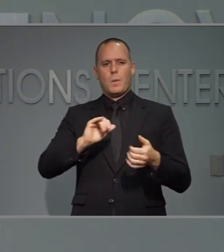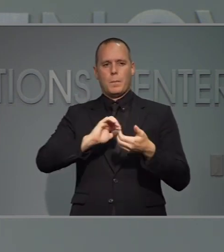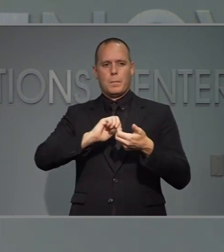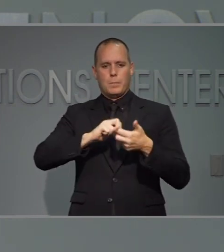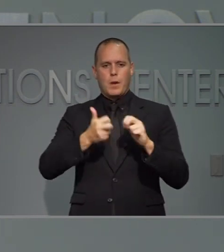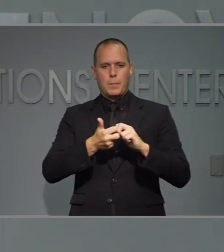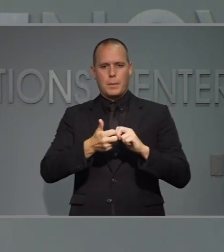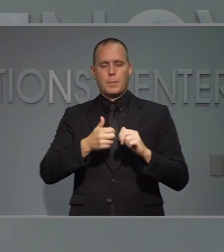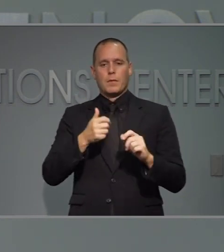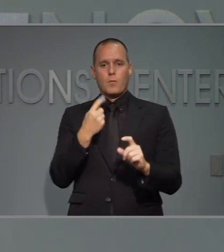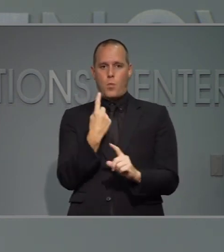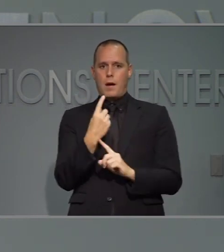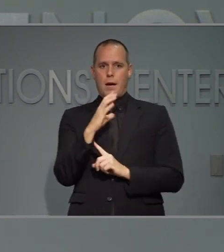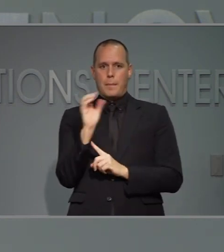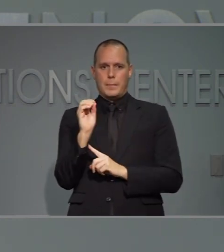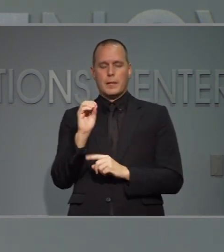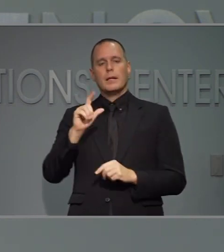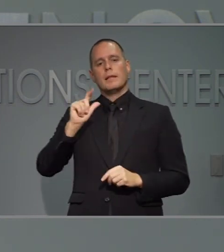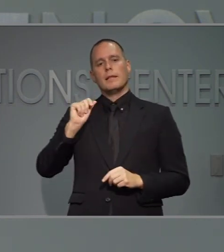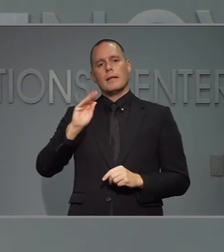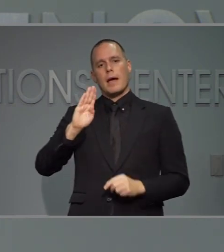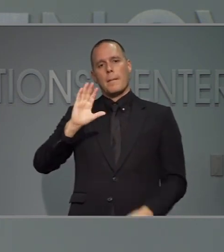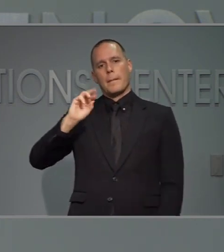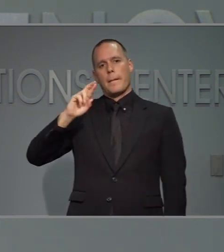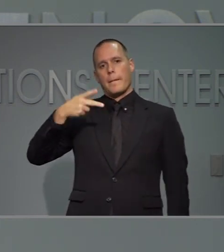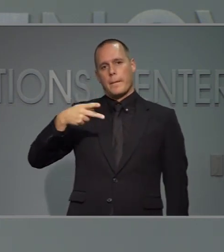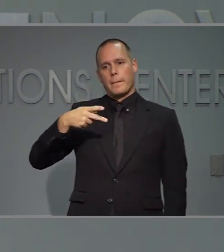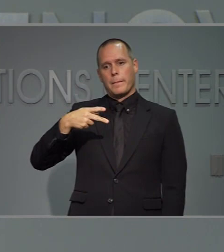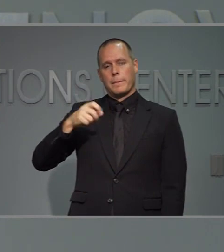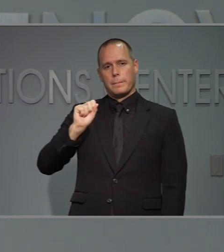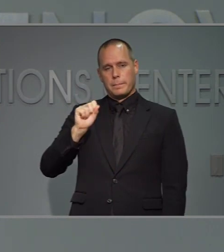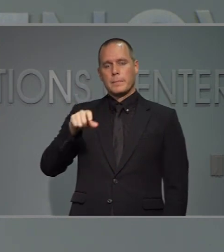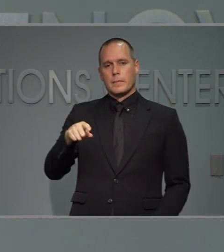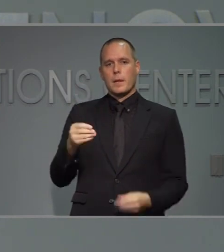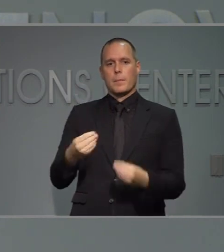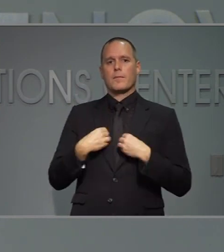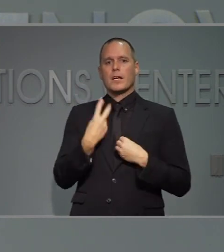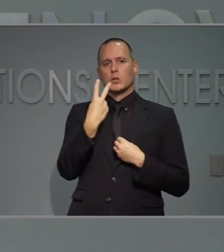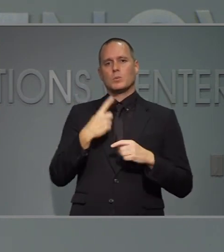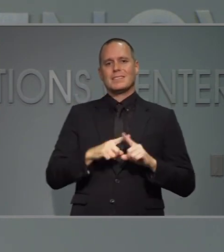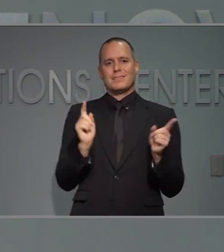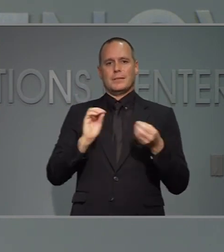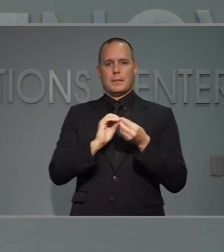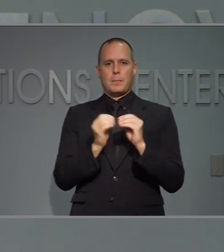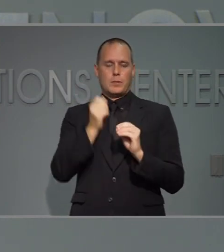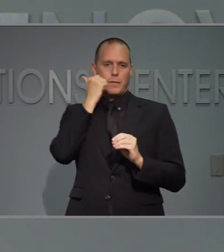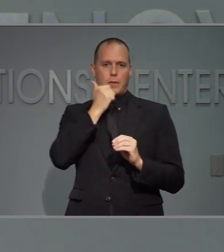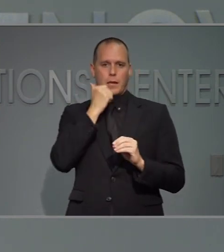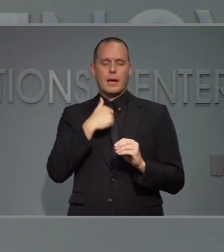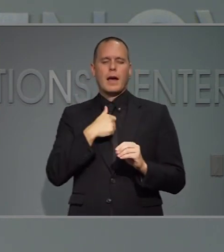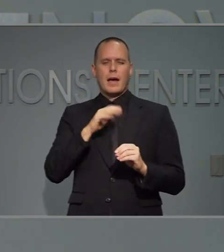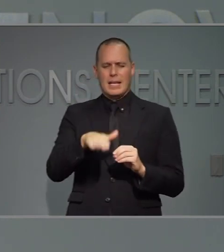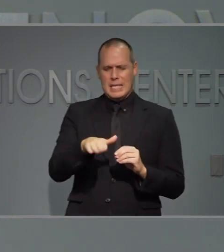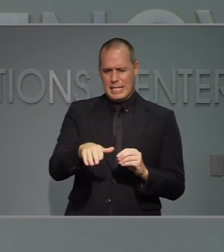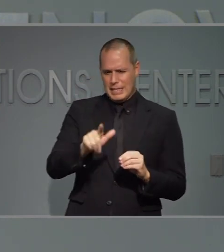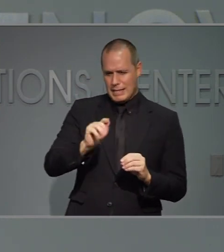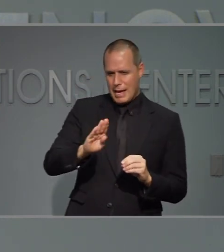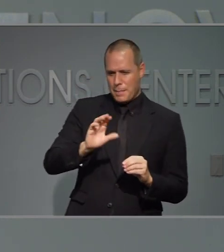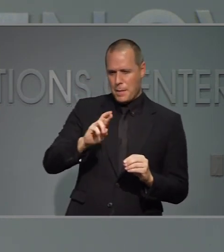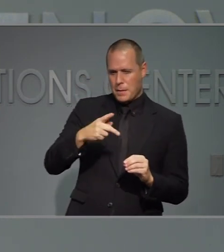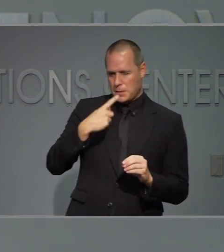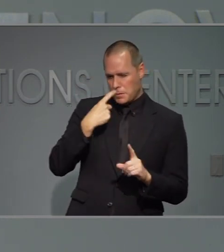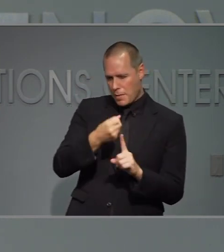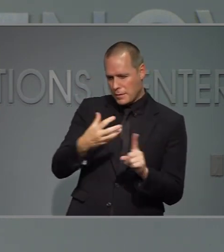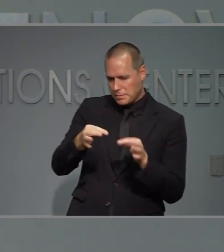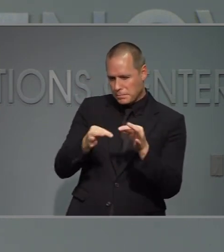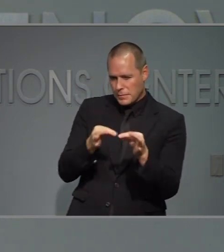se dio cuenta de la discrepancia que había en las cifras de la Coria dos cifras diferentes, entonces le pedimos